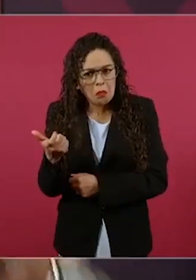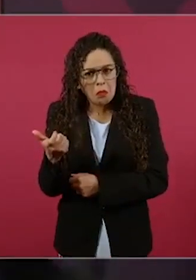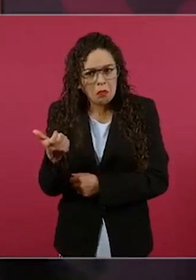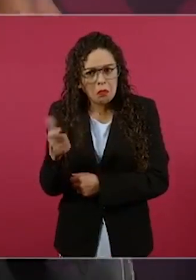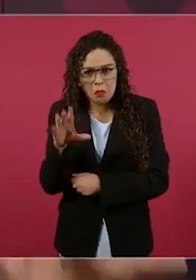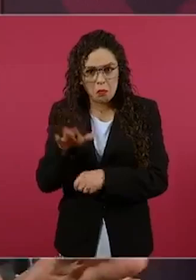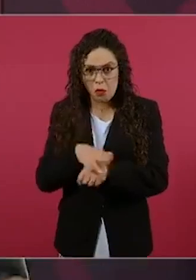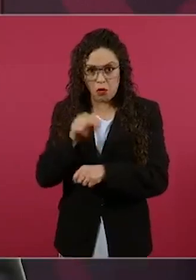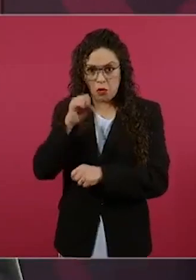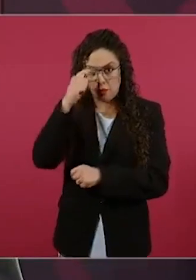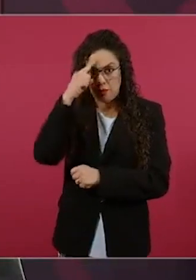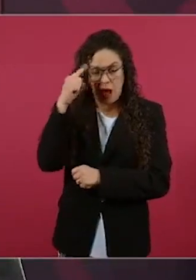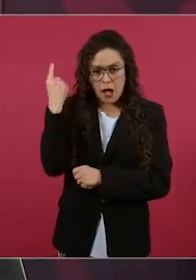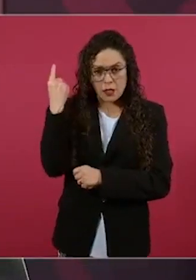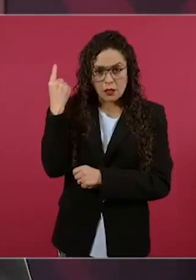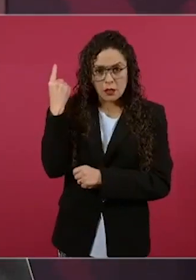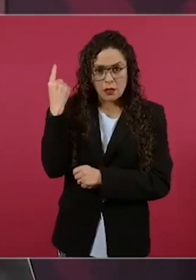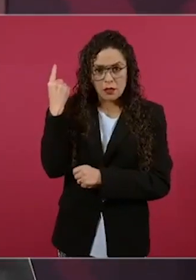todo normal.